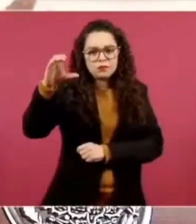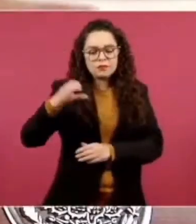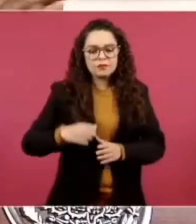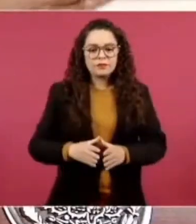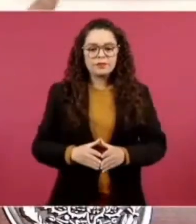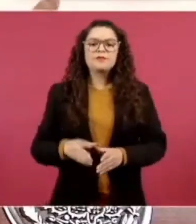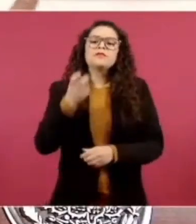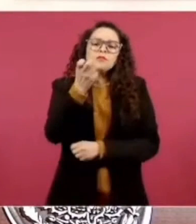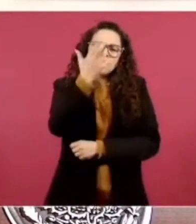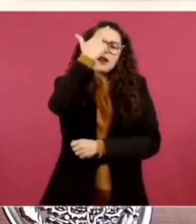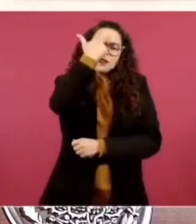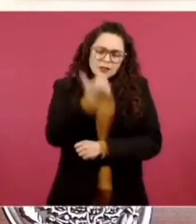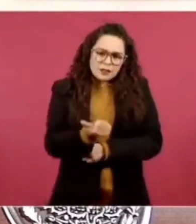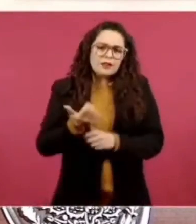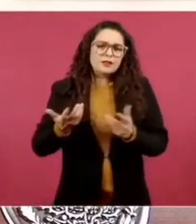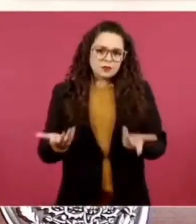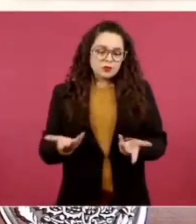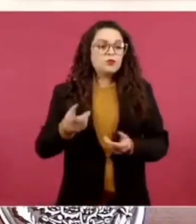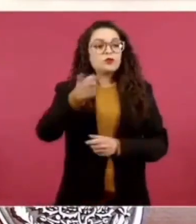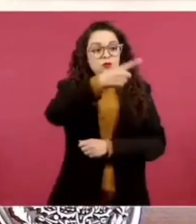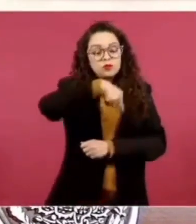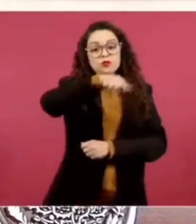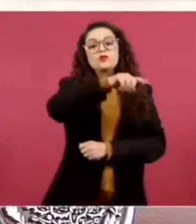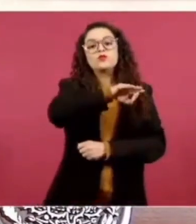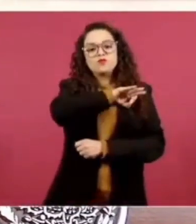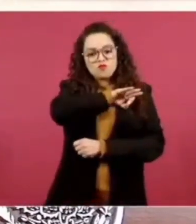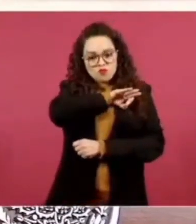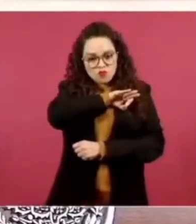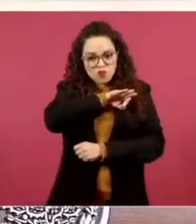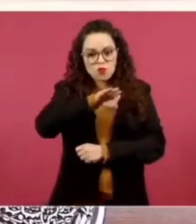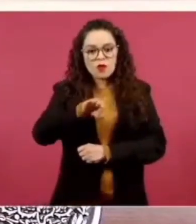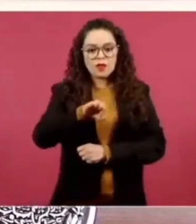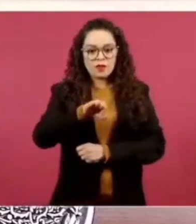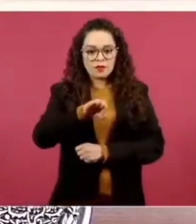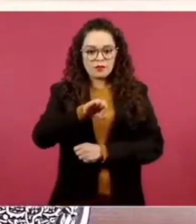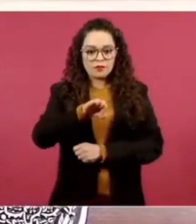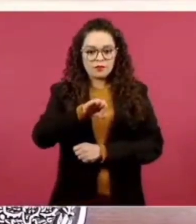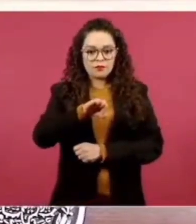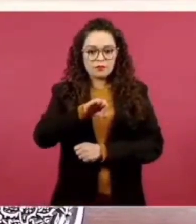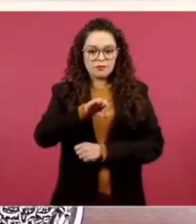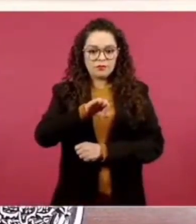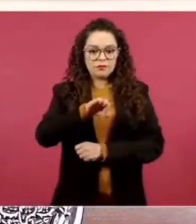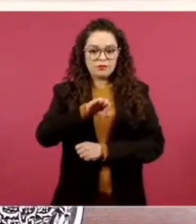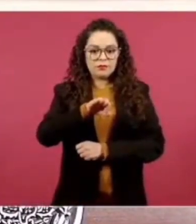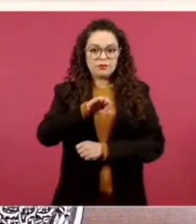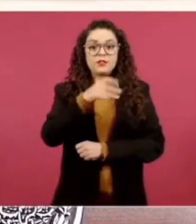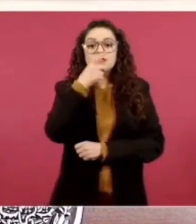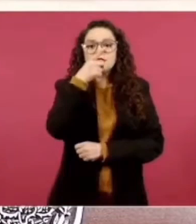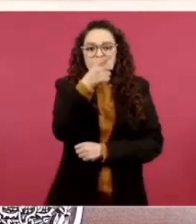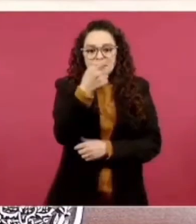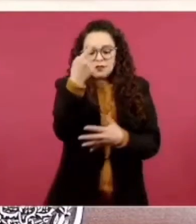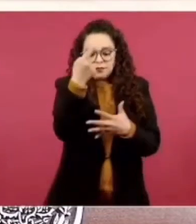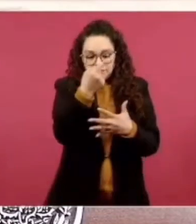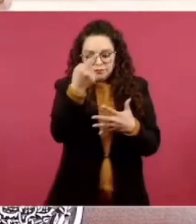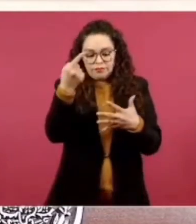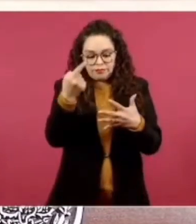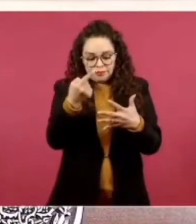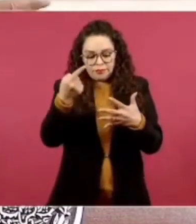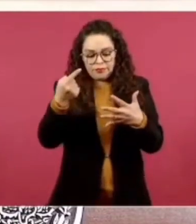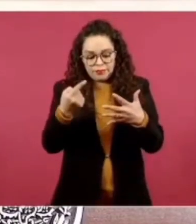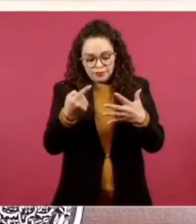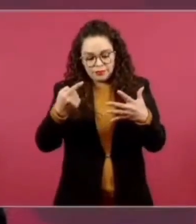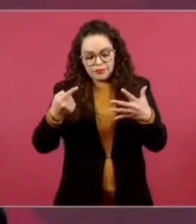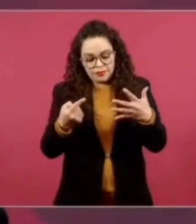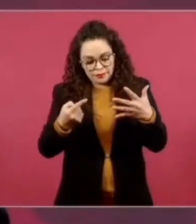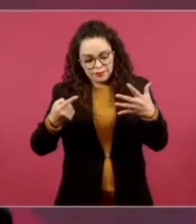argumentar el por qué consideran